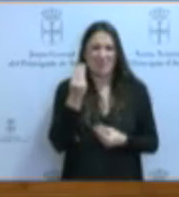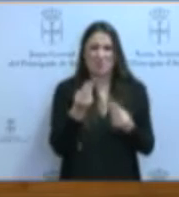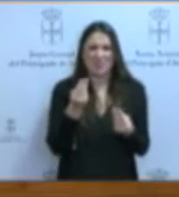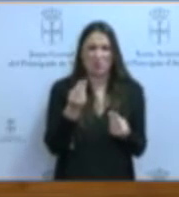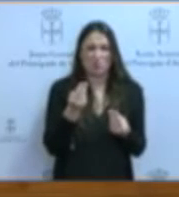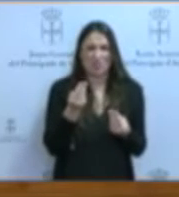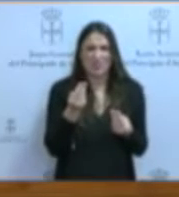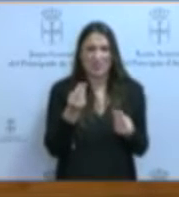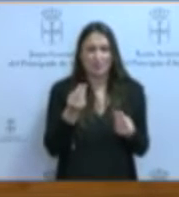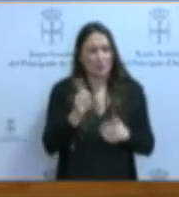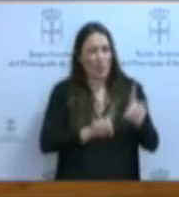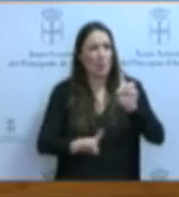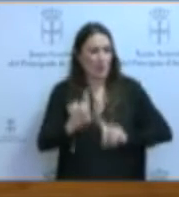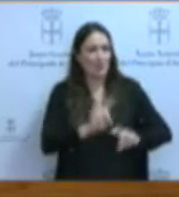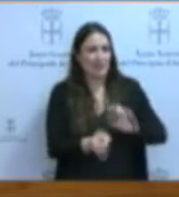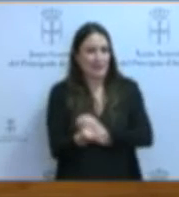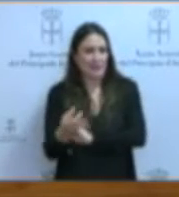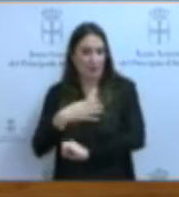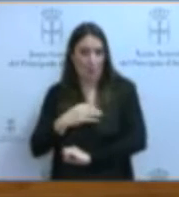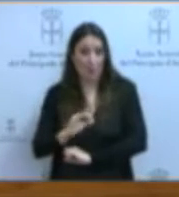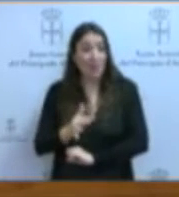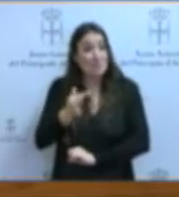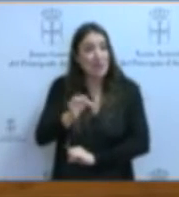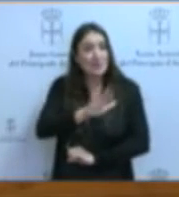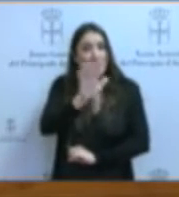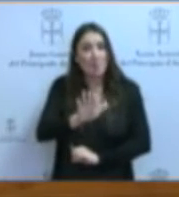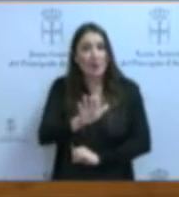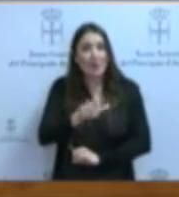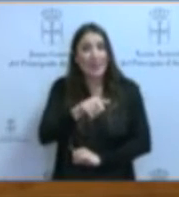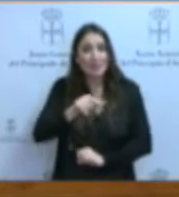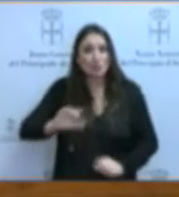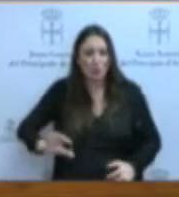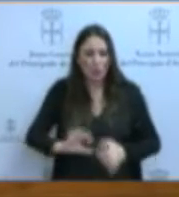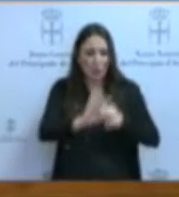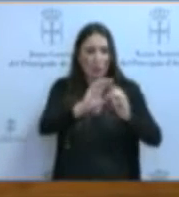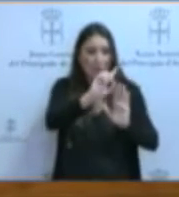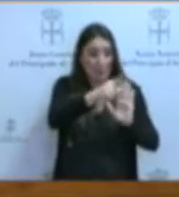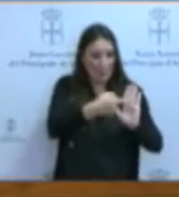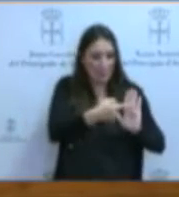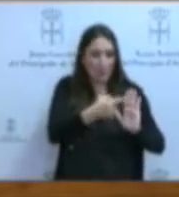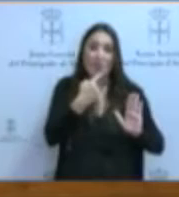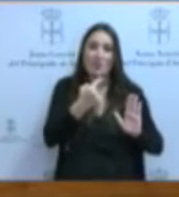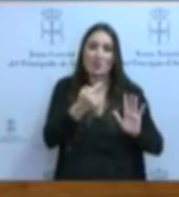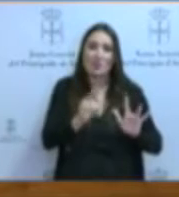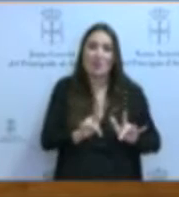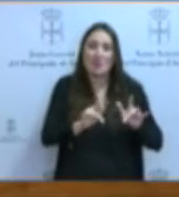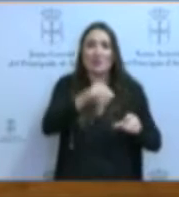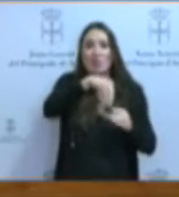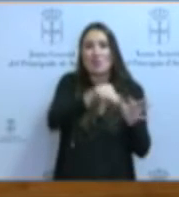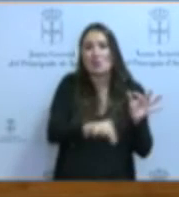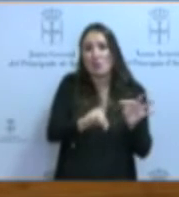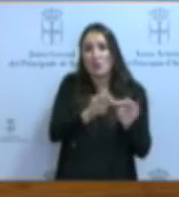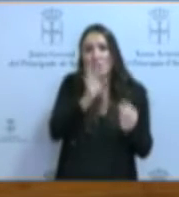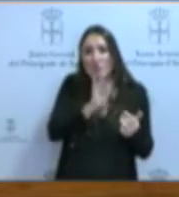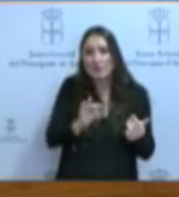muy problemática. Además, nos parece que tiene difícil encaje con el punto 1, este punto de implantación en el ciclo de infantil, porque